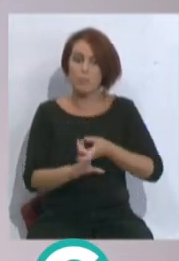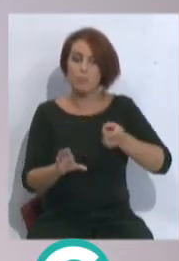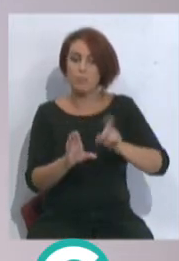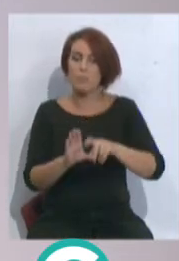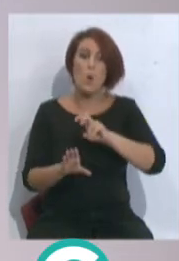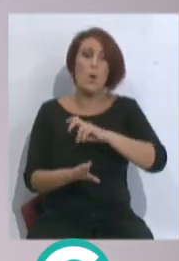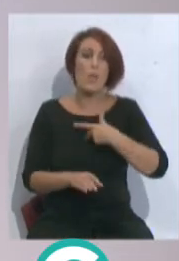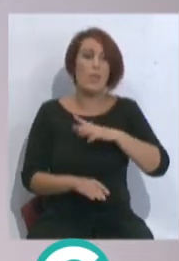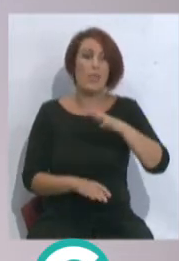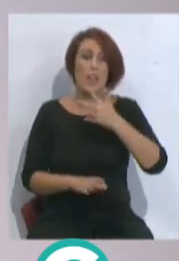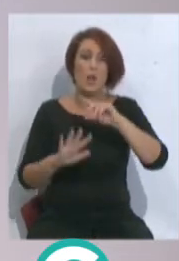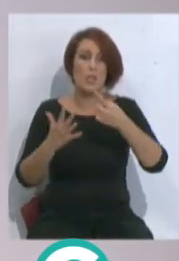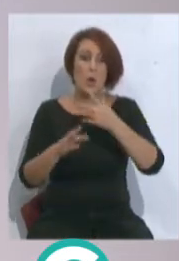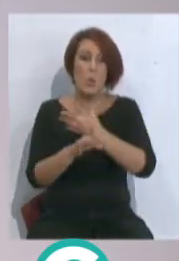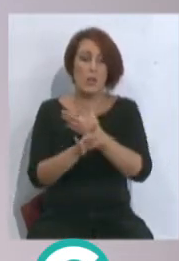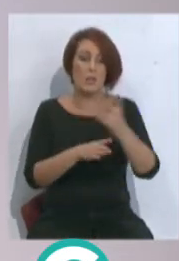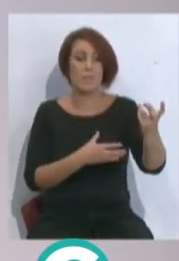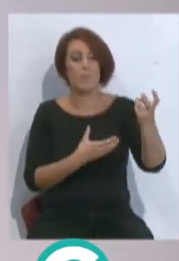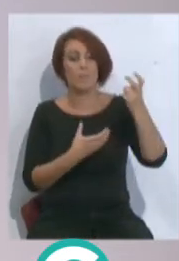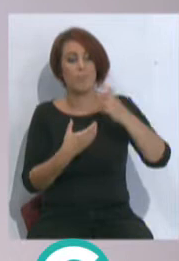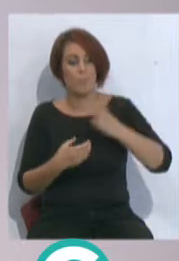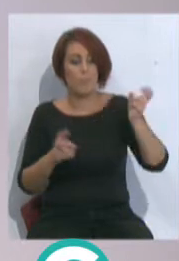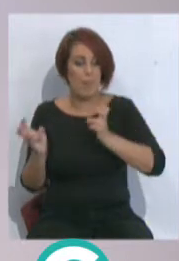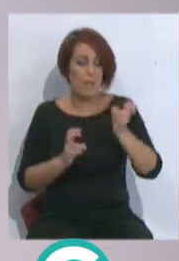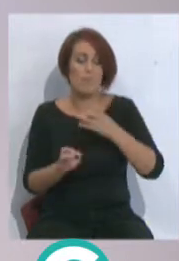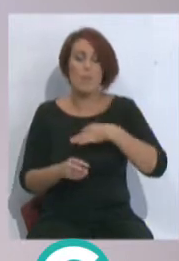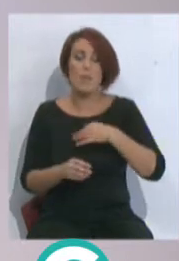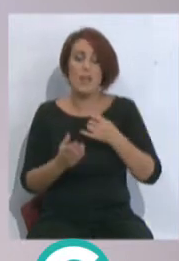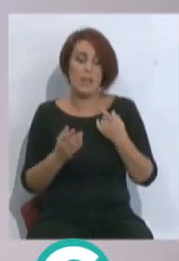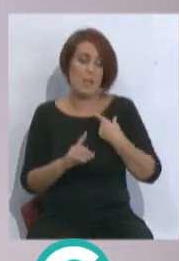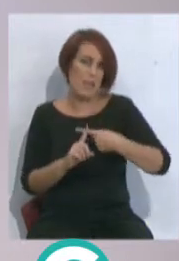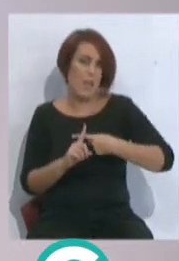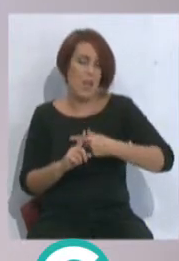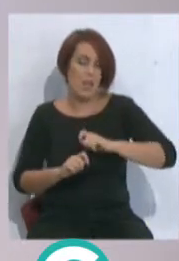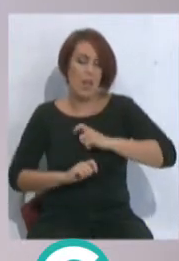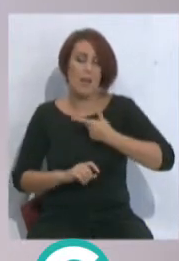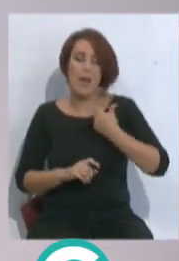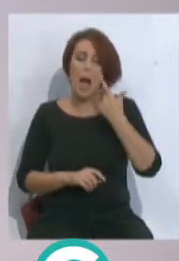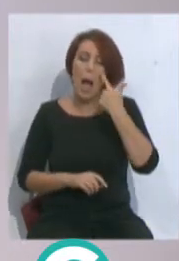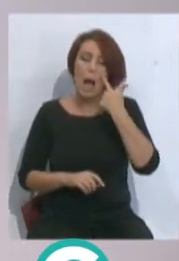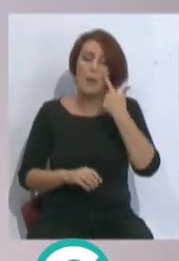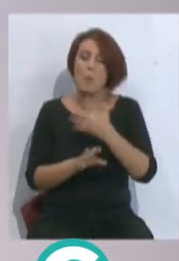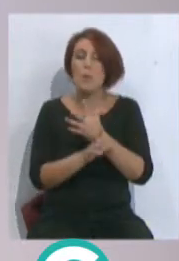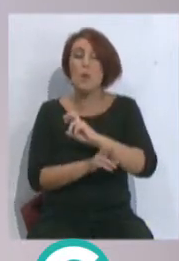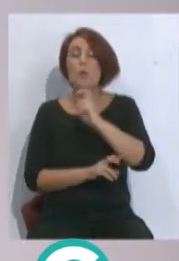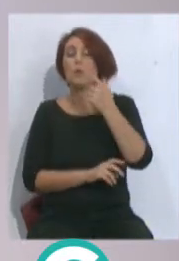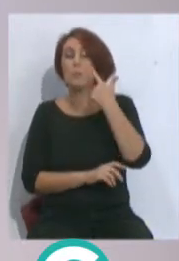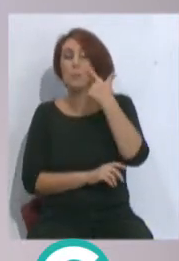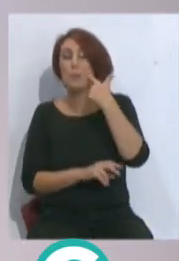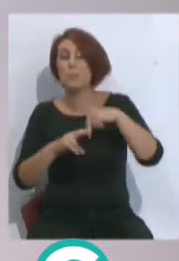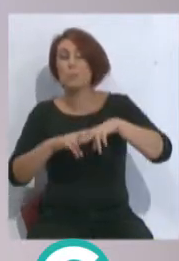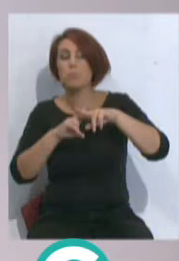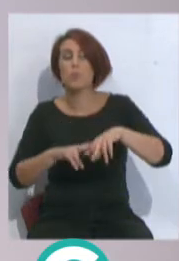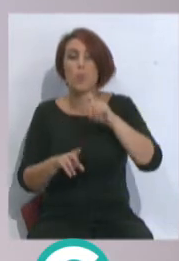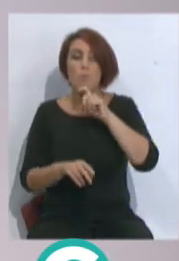otros cinco o seis jugadores que te hubieran podido dar ese nivel. No esperar a jugadores con hambre que esperemos a ver si lo dan o no lo dan. La primera división este año